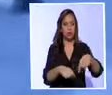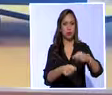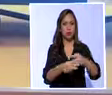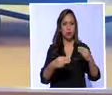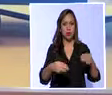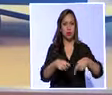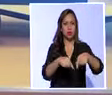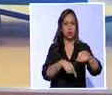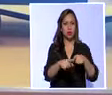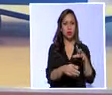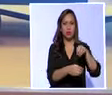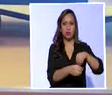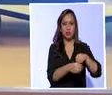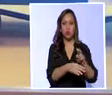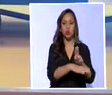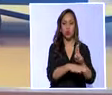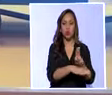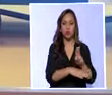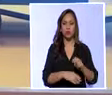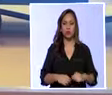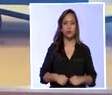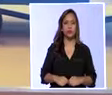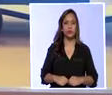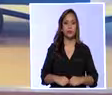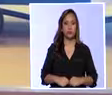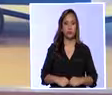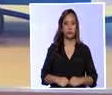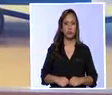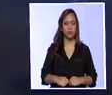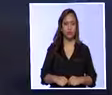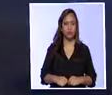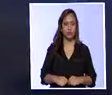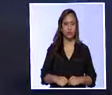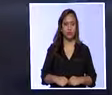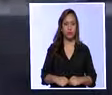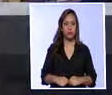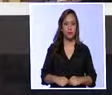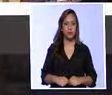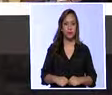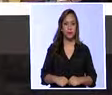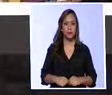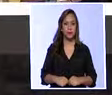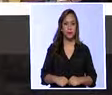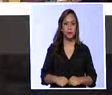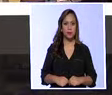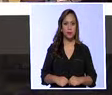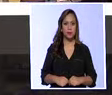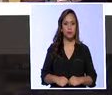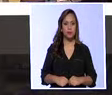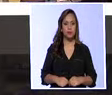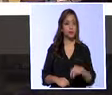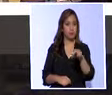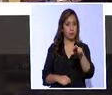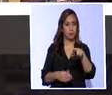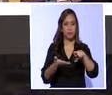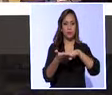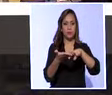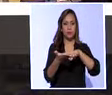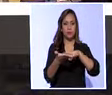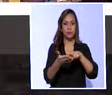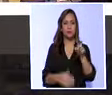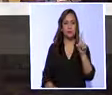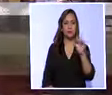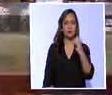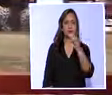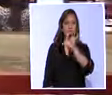durante su transporte, almacenamiento y uso. Mara Fernanda Medina, TVL Noticias. En la misma sesión y con